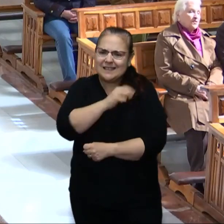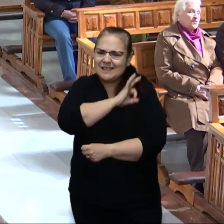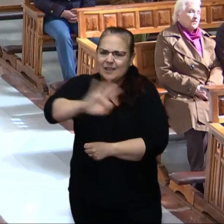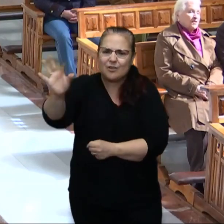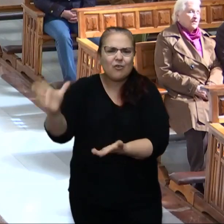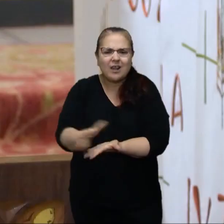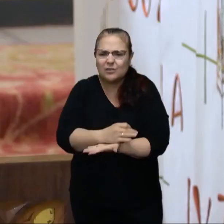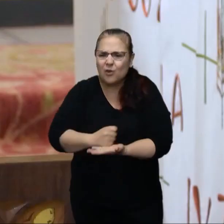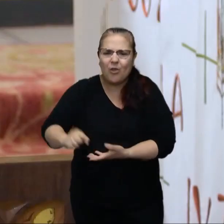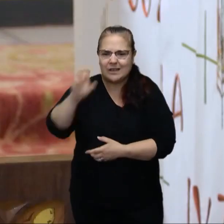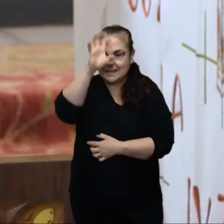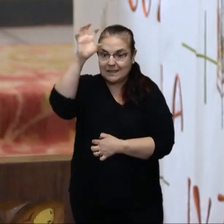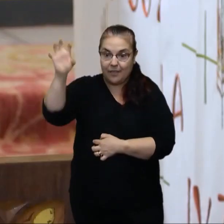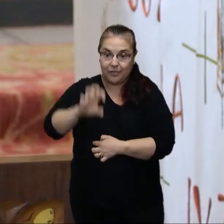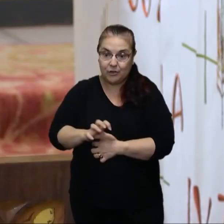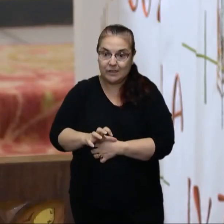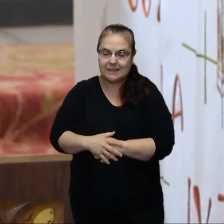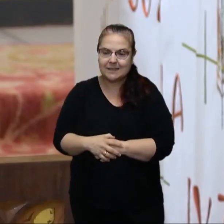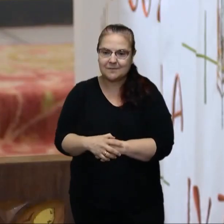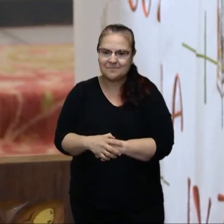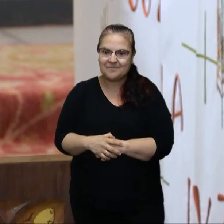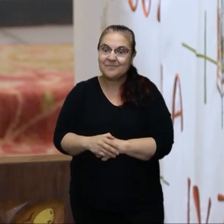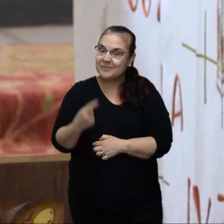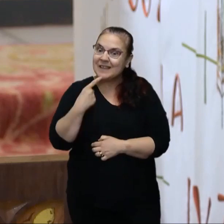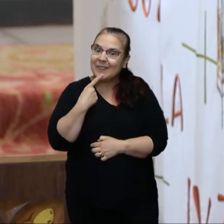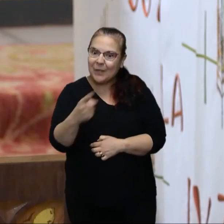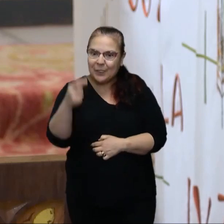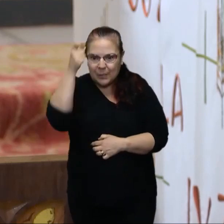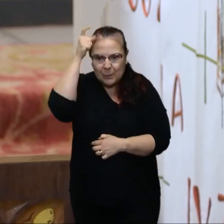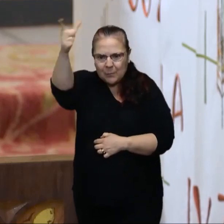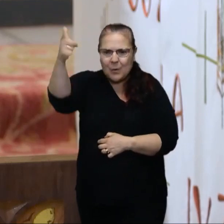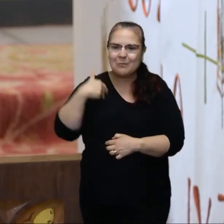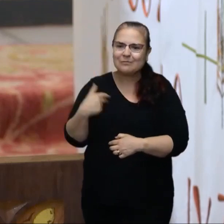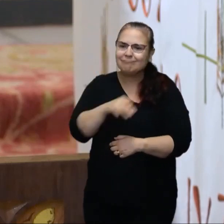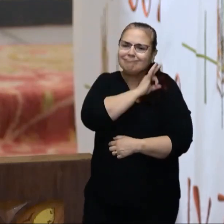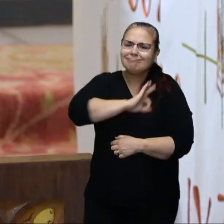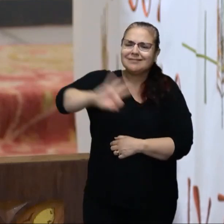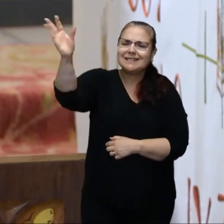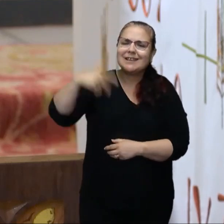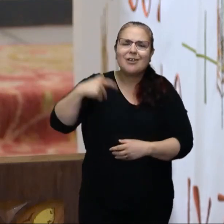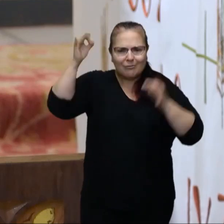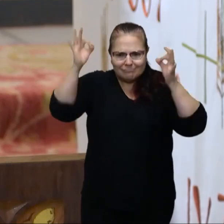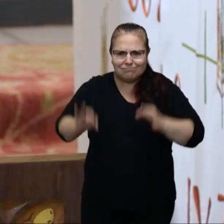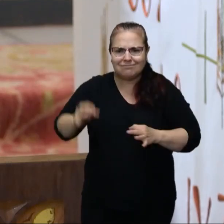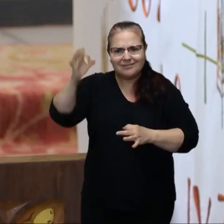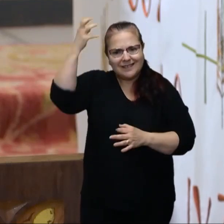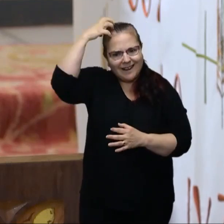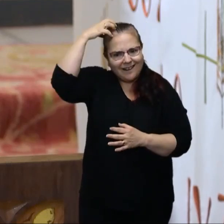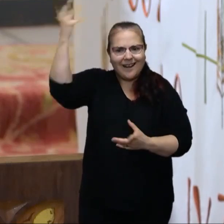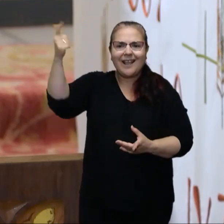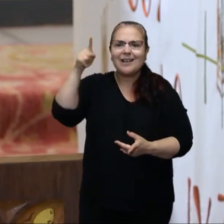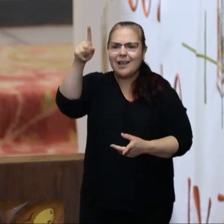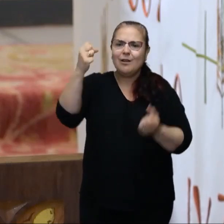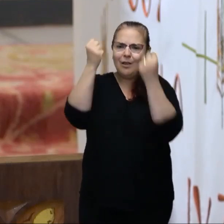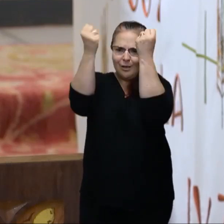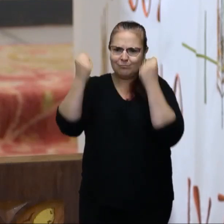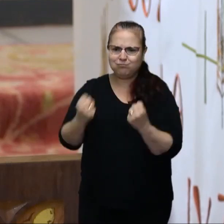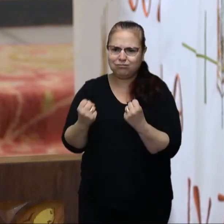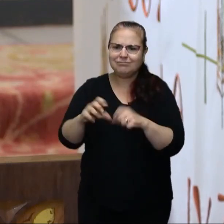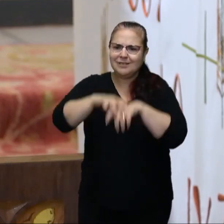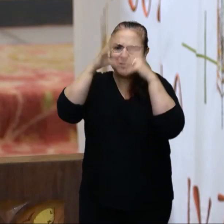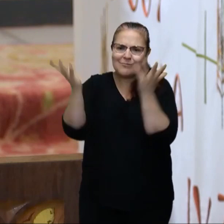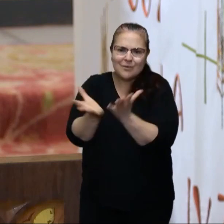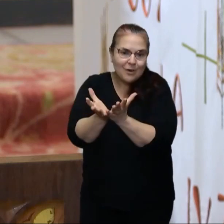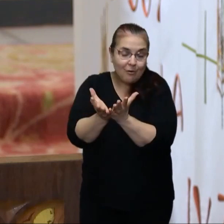todas las naciones. Decid a los pueblos, el Señor es Rey. Él afianzó el orbe